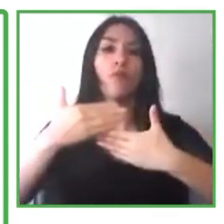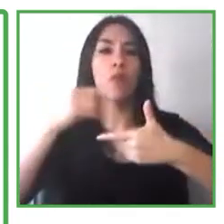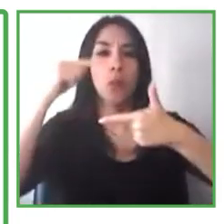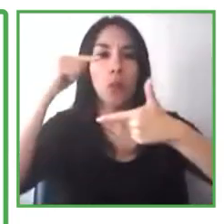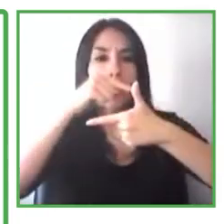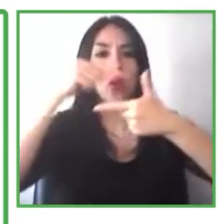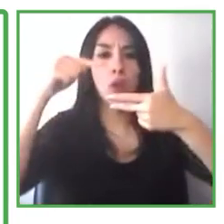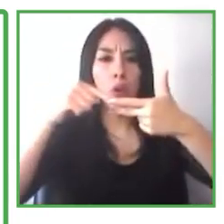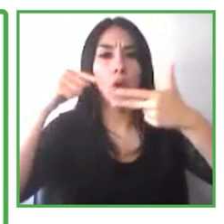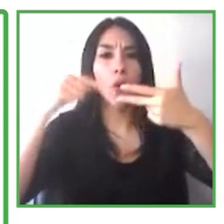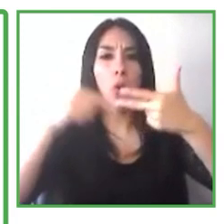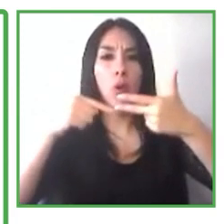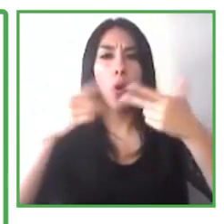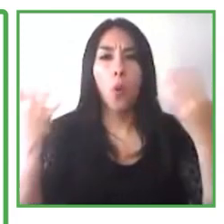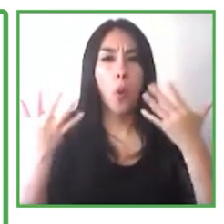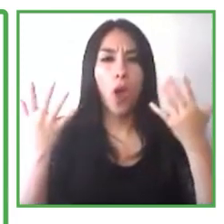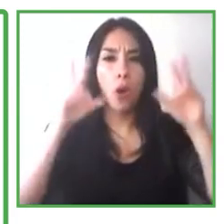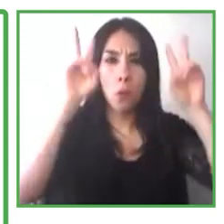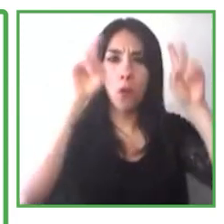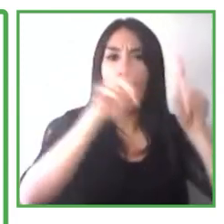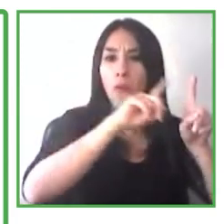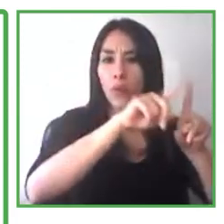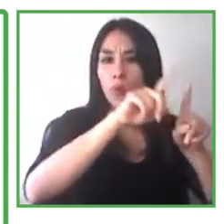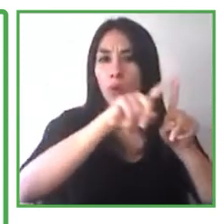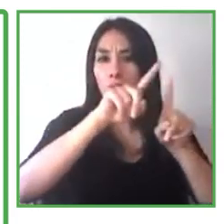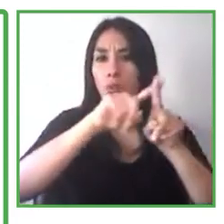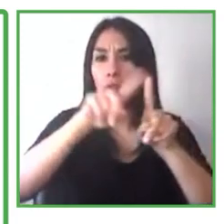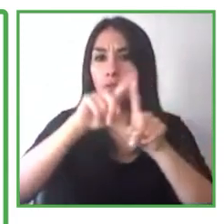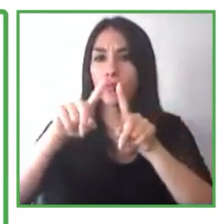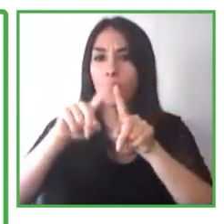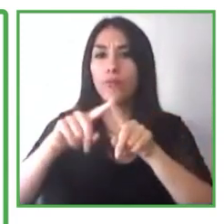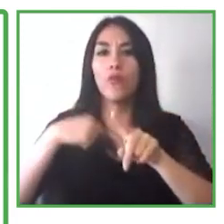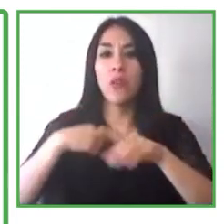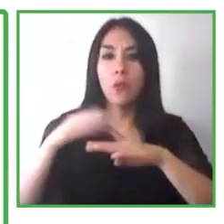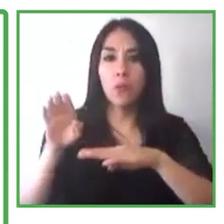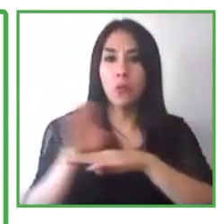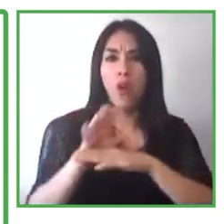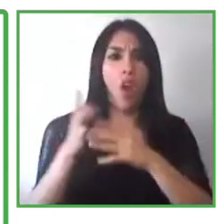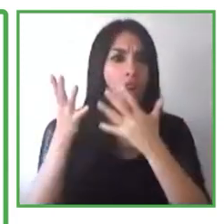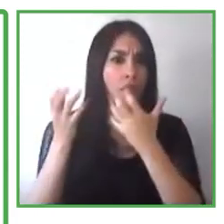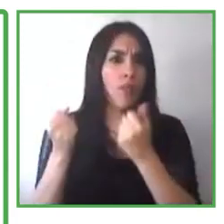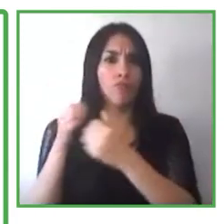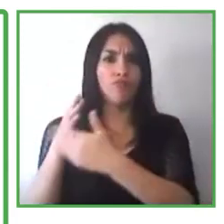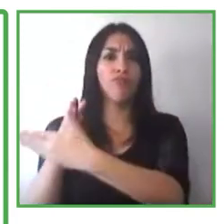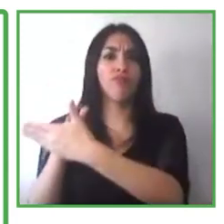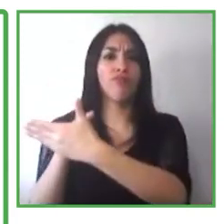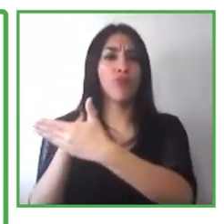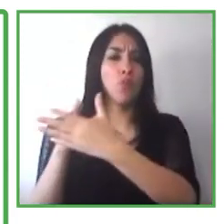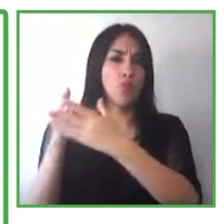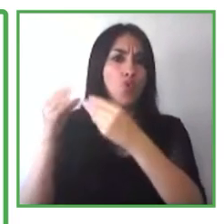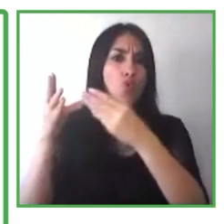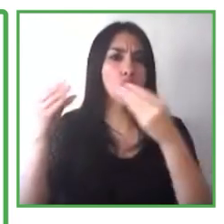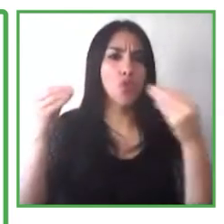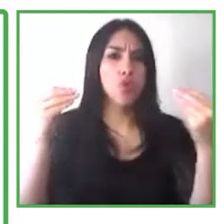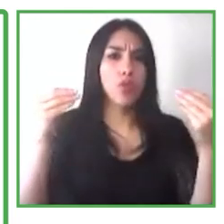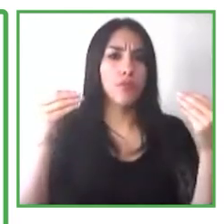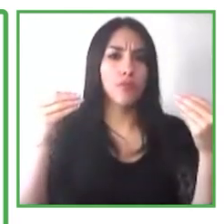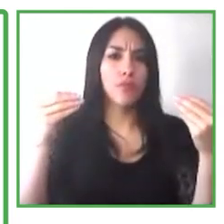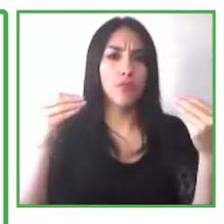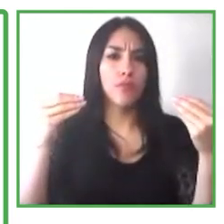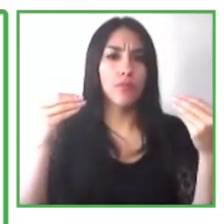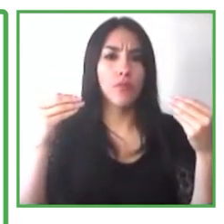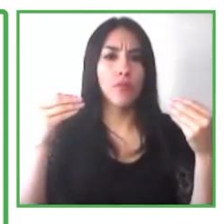veces las personas ni siquiera saben que existen. Y no sabemos esto hasta que empezamos a contratar a personas y nos damos cuenta que sí hay